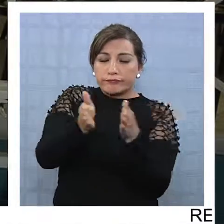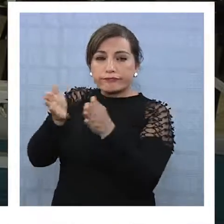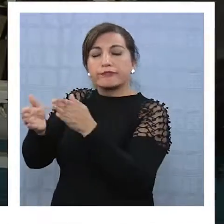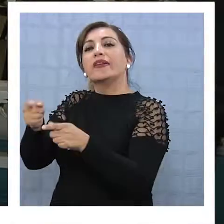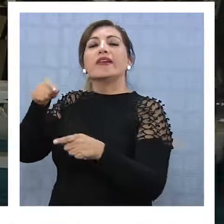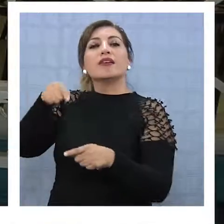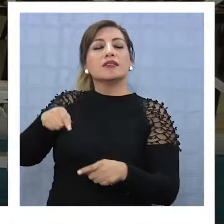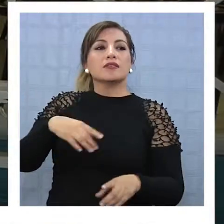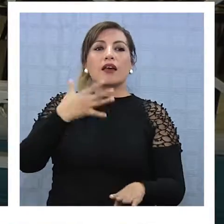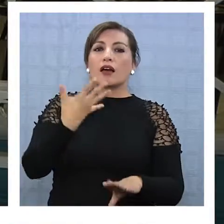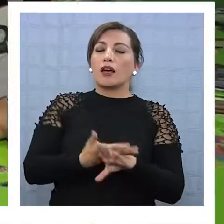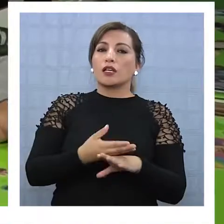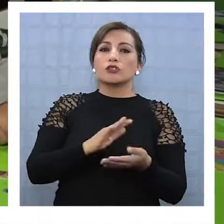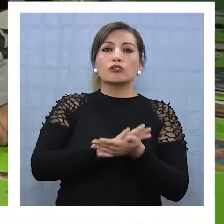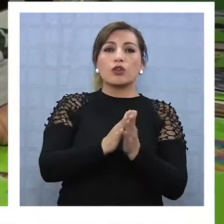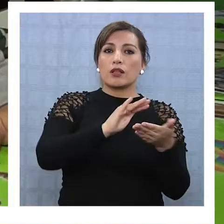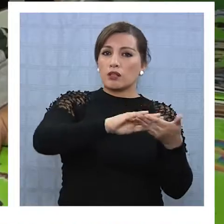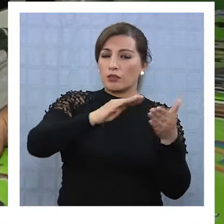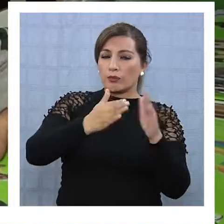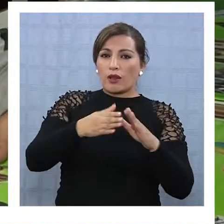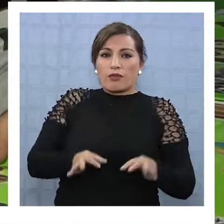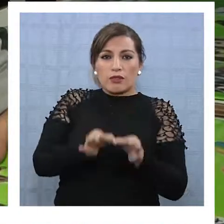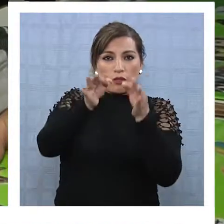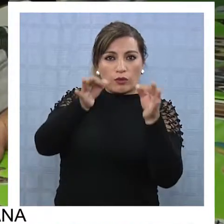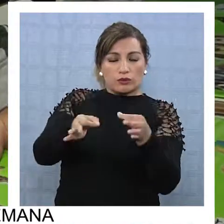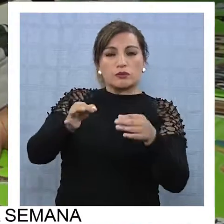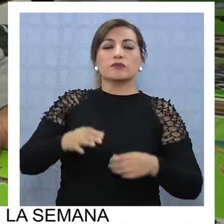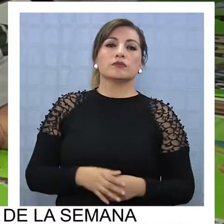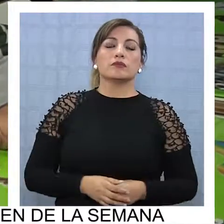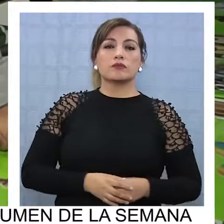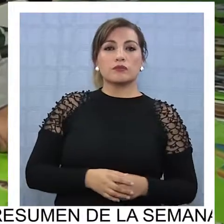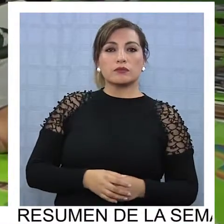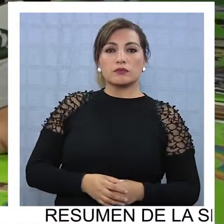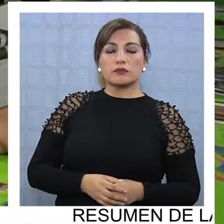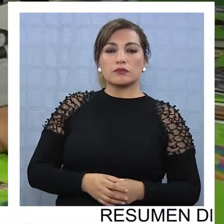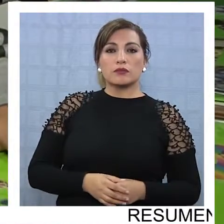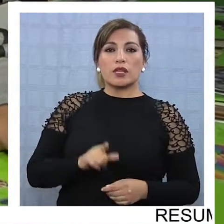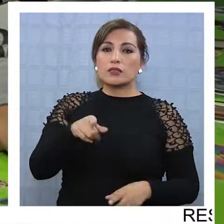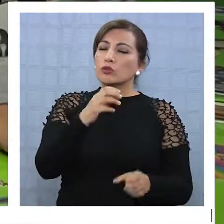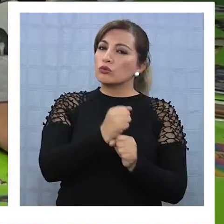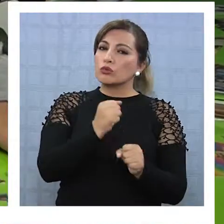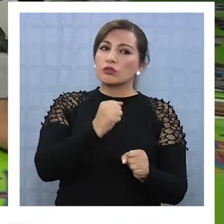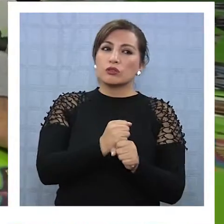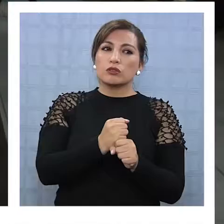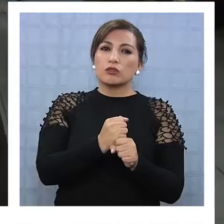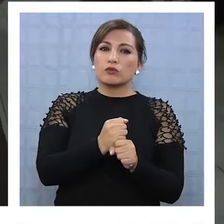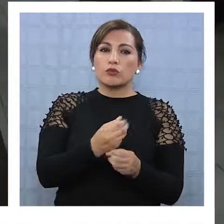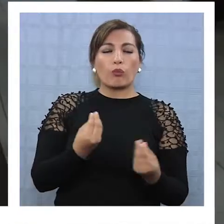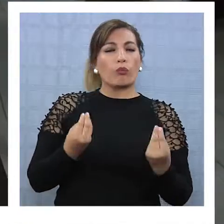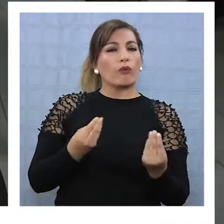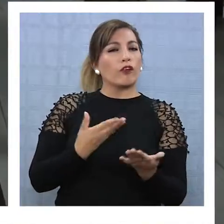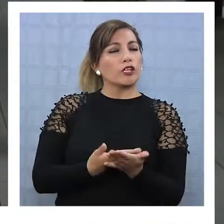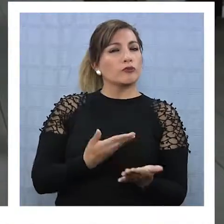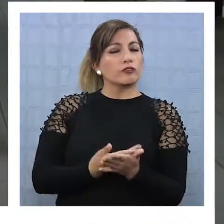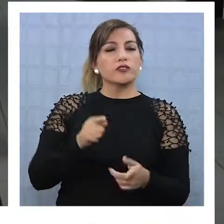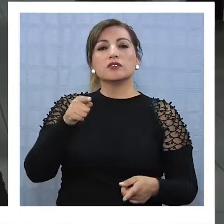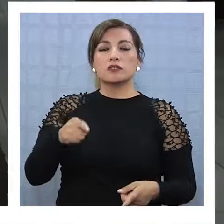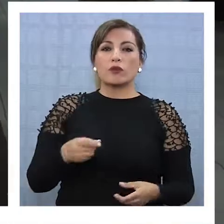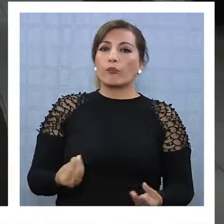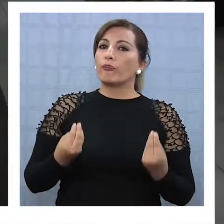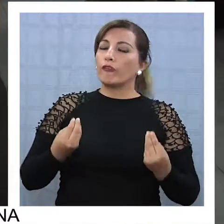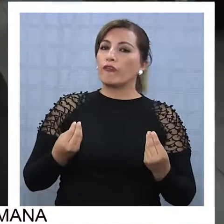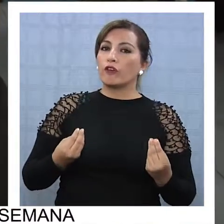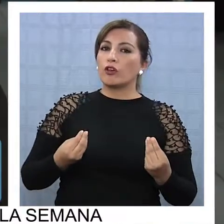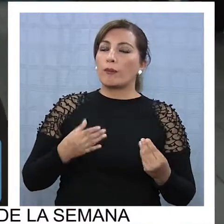cuatro etapas que involucraron a toda la comunidad educativa. Ha sido un trabajo súper provechoso,